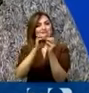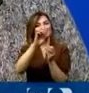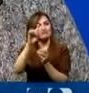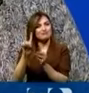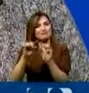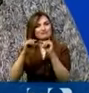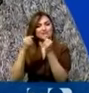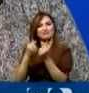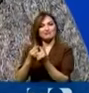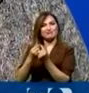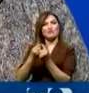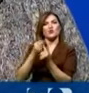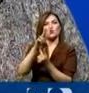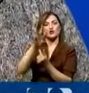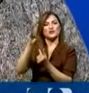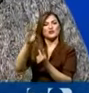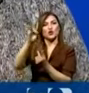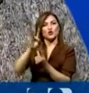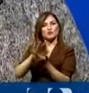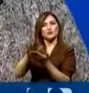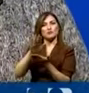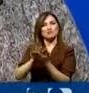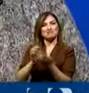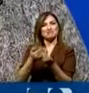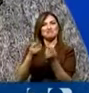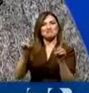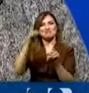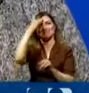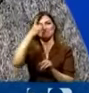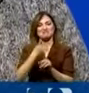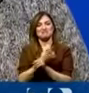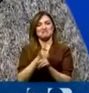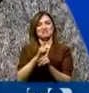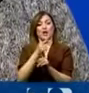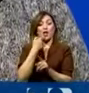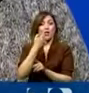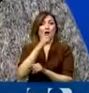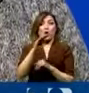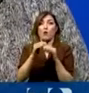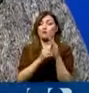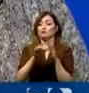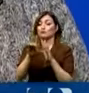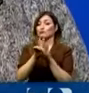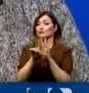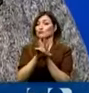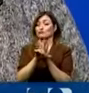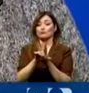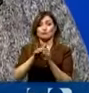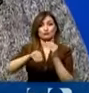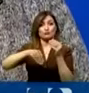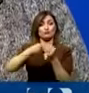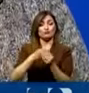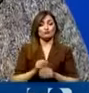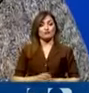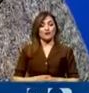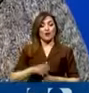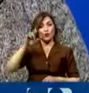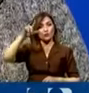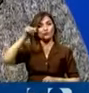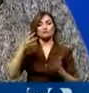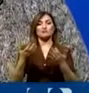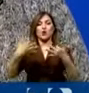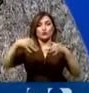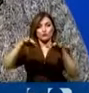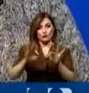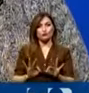Y como usted bien menciona, ya han dicho que se van a oponer a esta ley, que consideran que el gobierno lo que intenta es que entre por el Ministerio de la Ley, como pasó con la